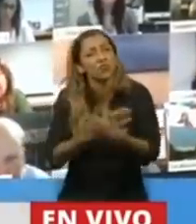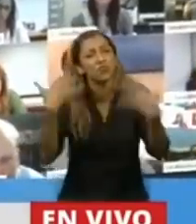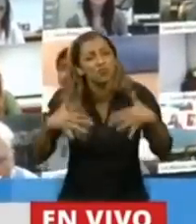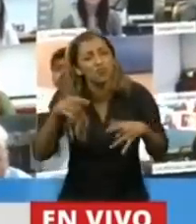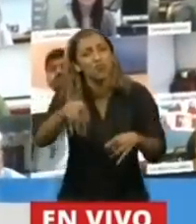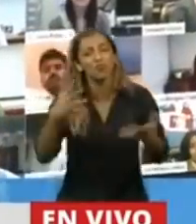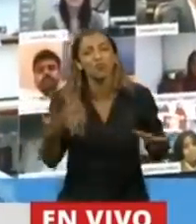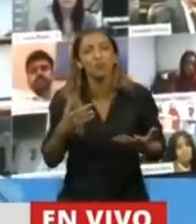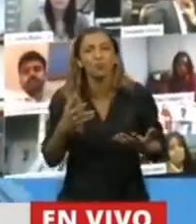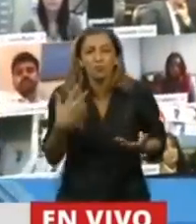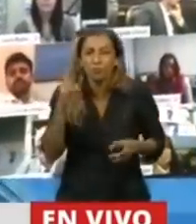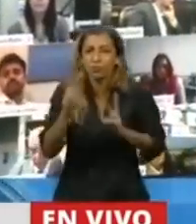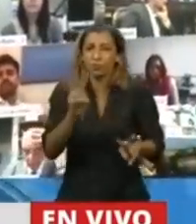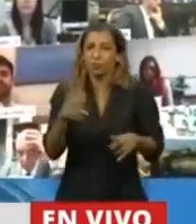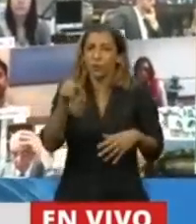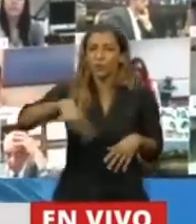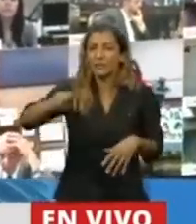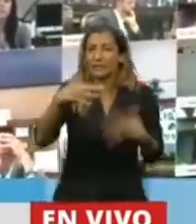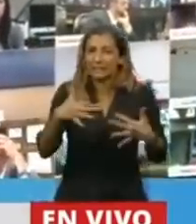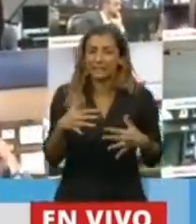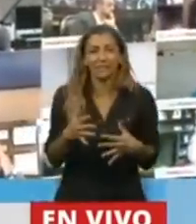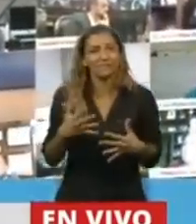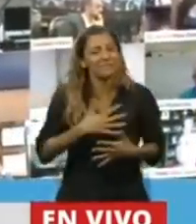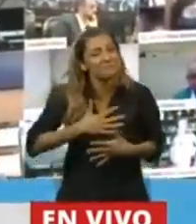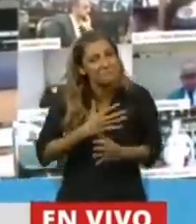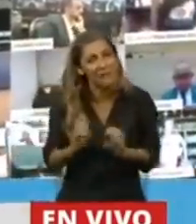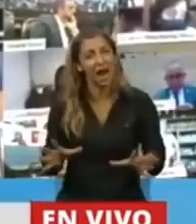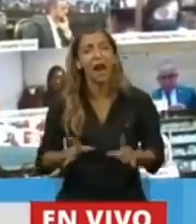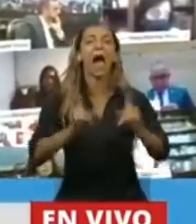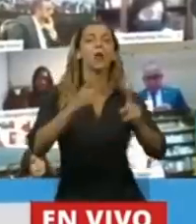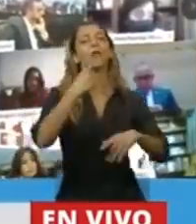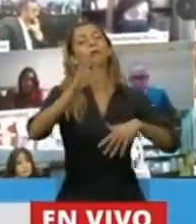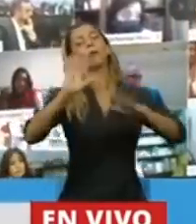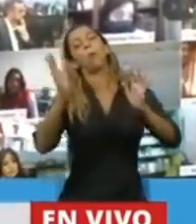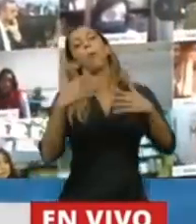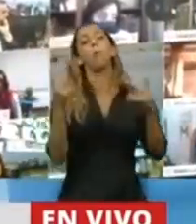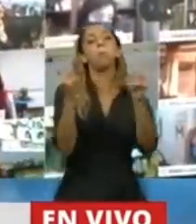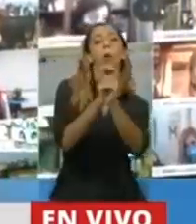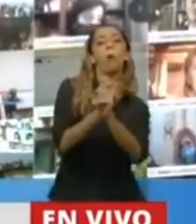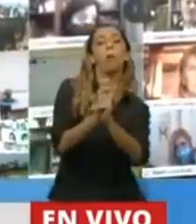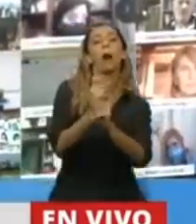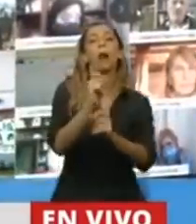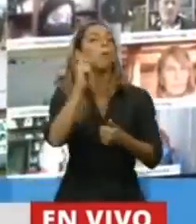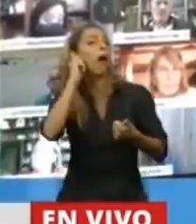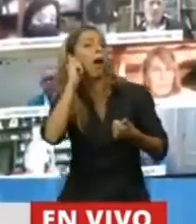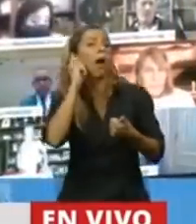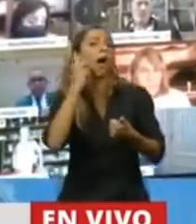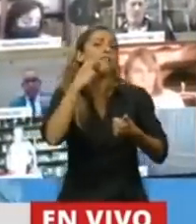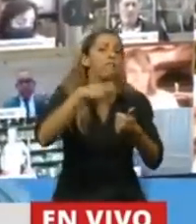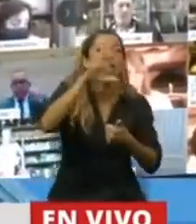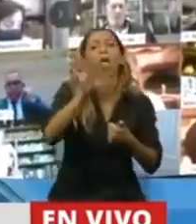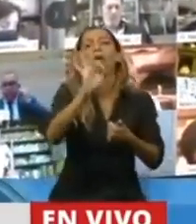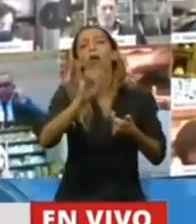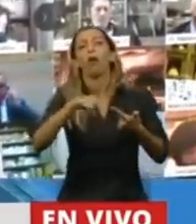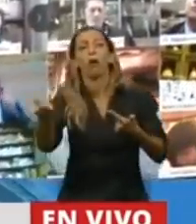Y que aquellos que piensen, que es cosa de viejo, y que es cosa de pobre, que la lengua se le haga a un lado si tienen